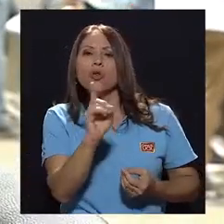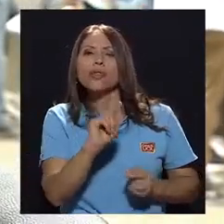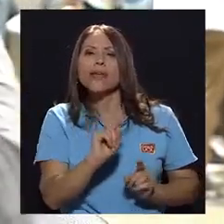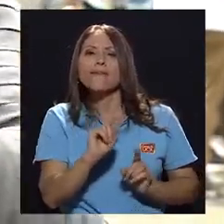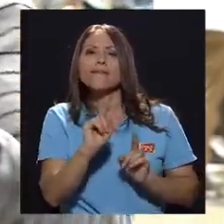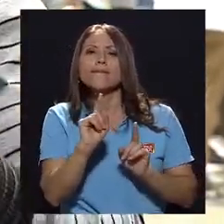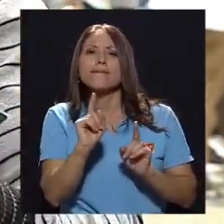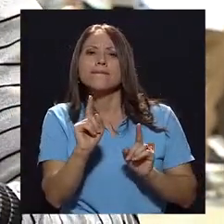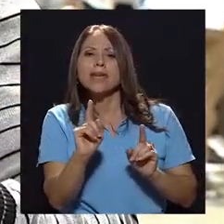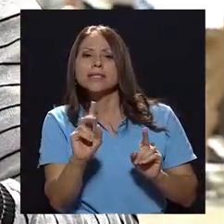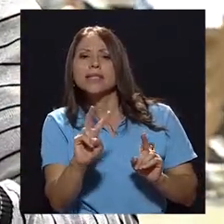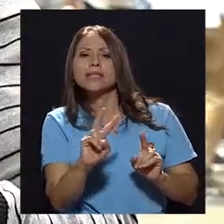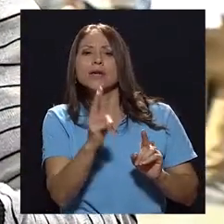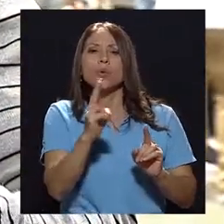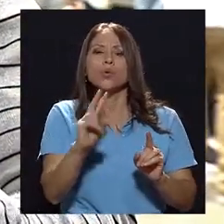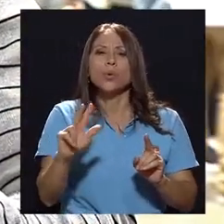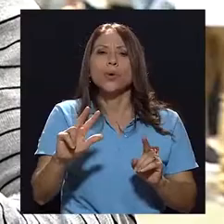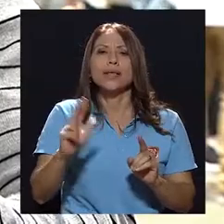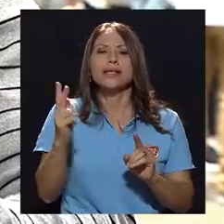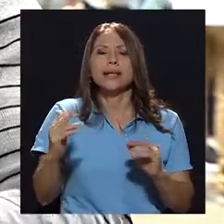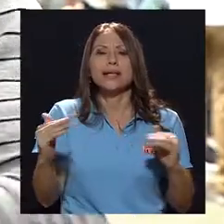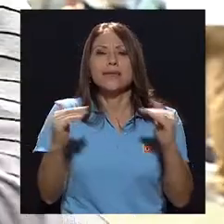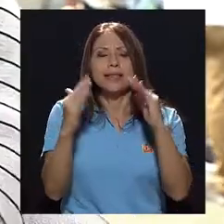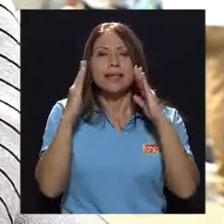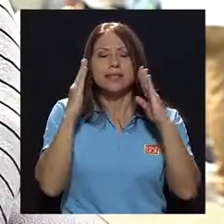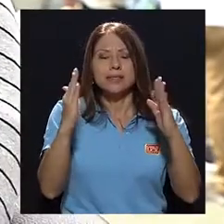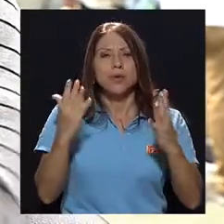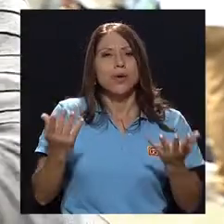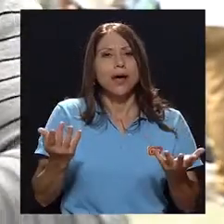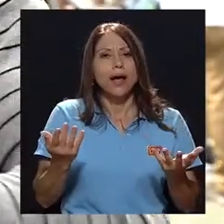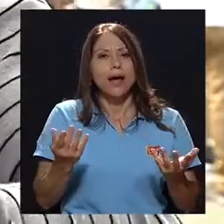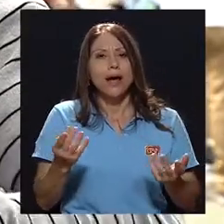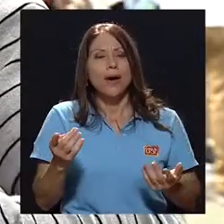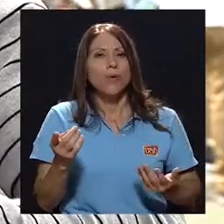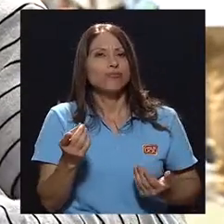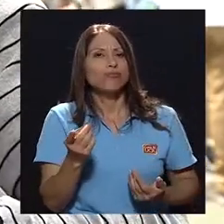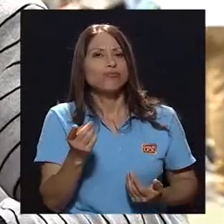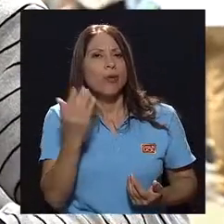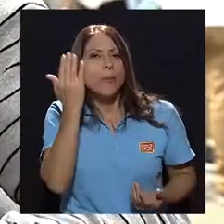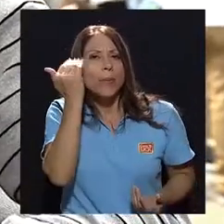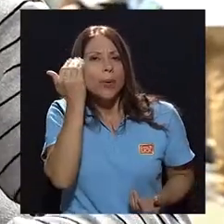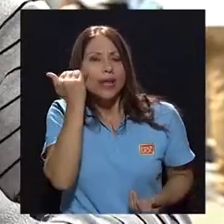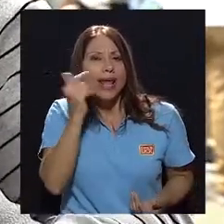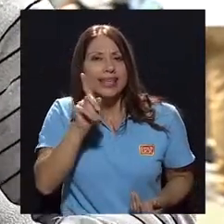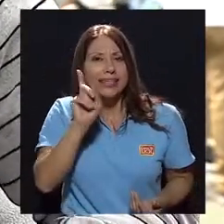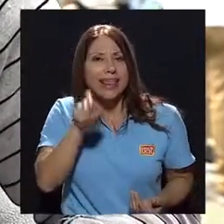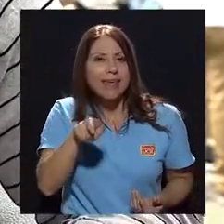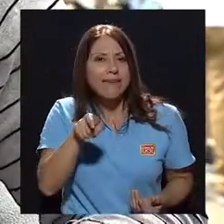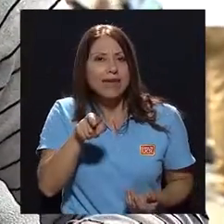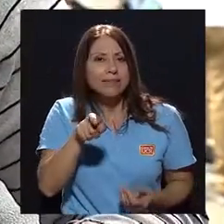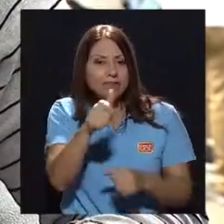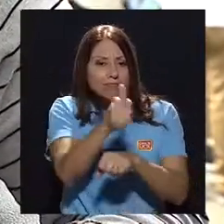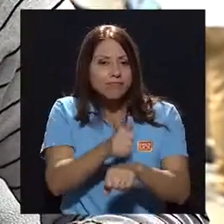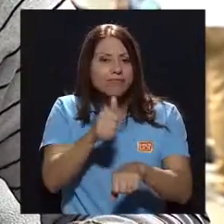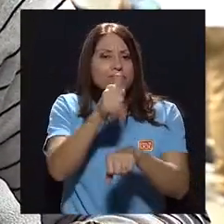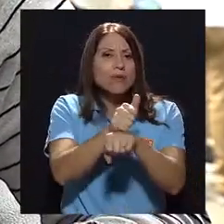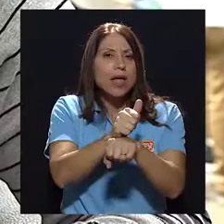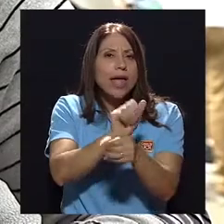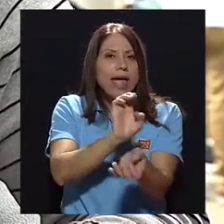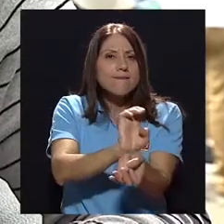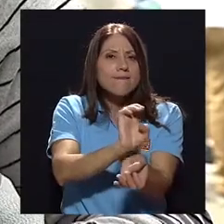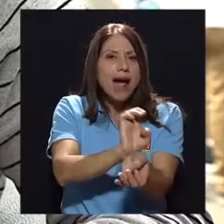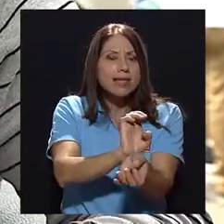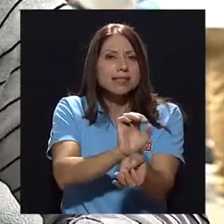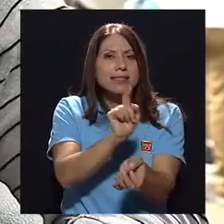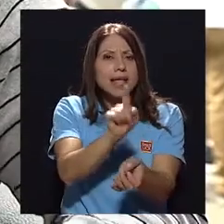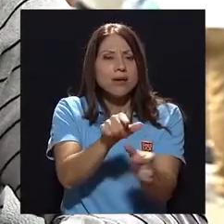nivel de atención, a dónde va un tercer nivel de atención, a dónde, por qué se debe colocar un EVAIS en tal